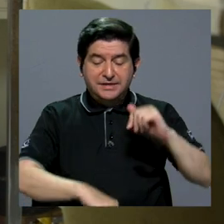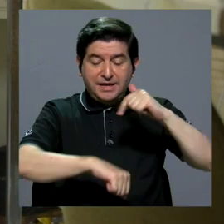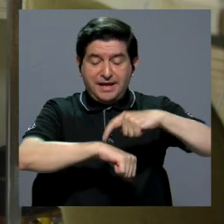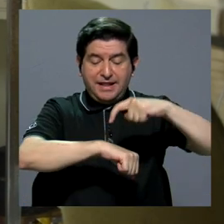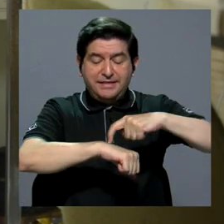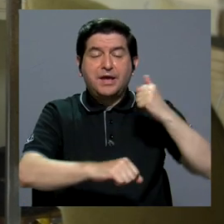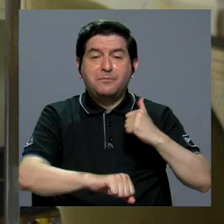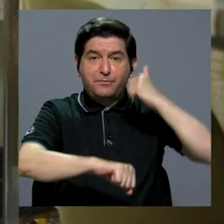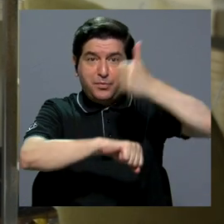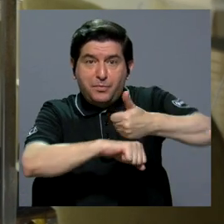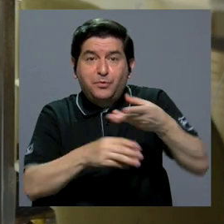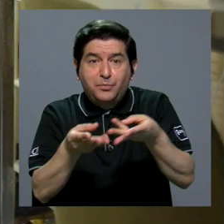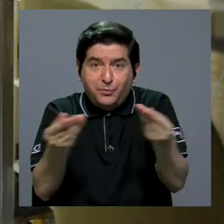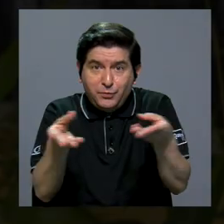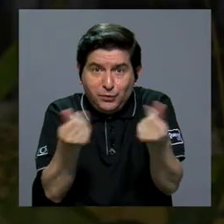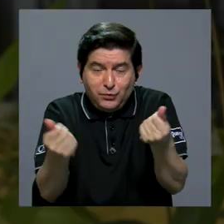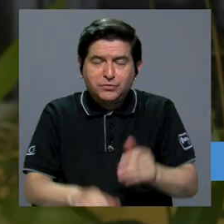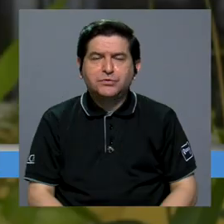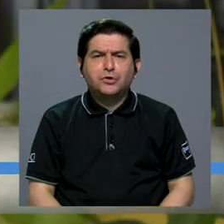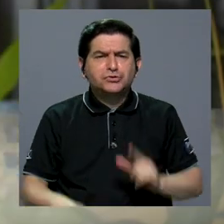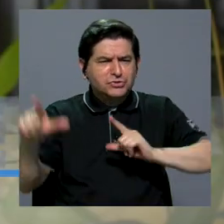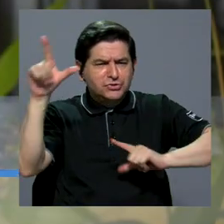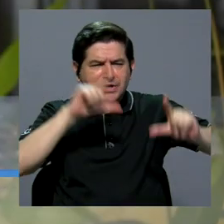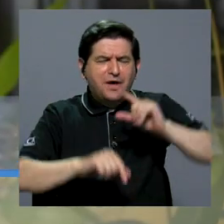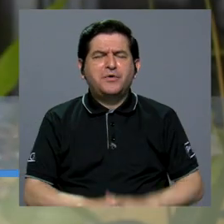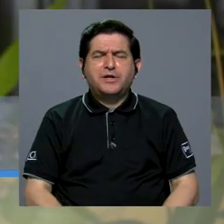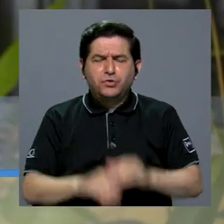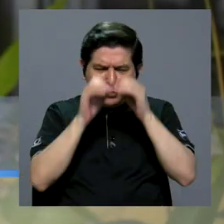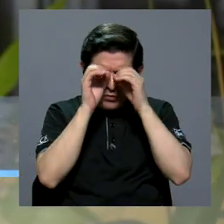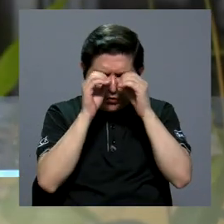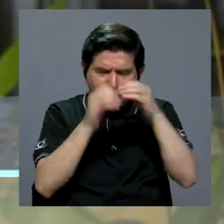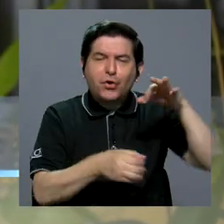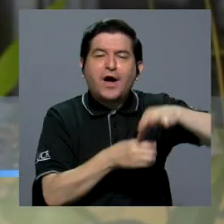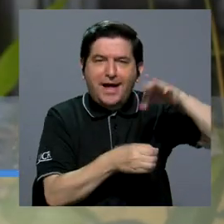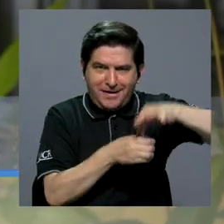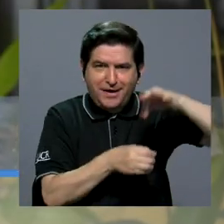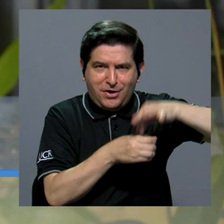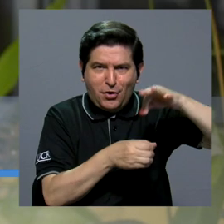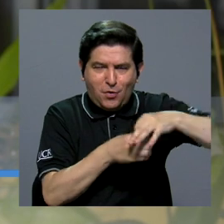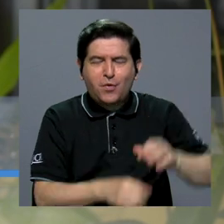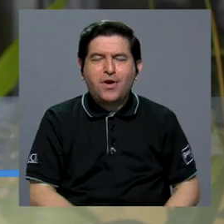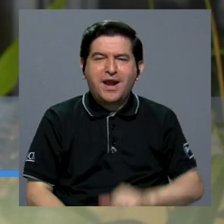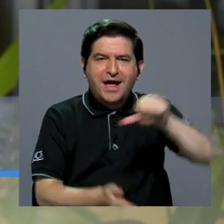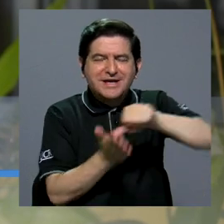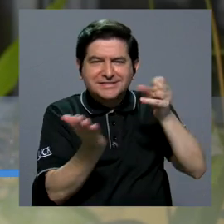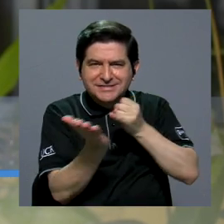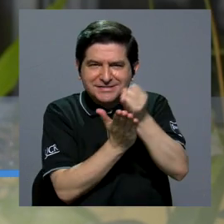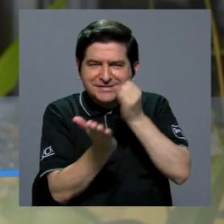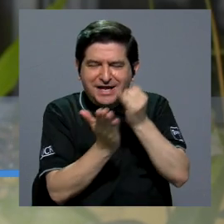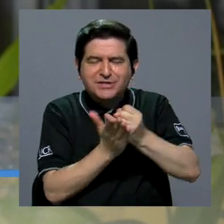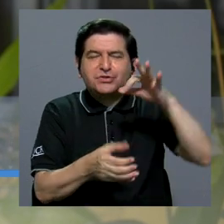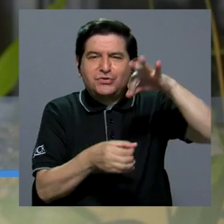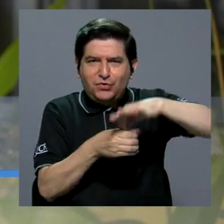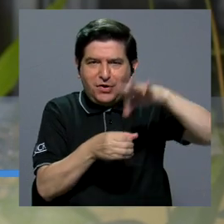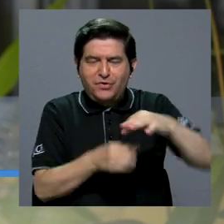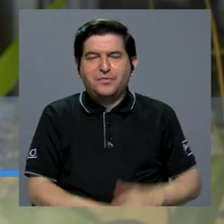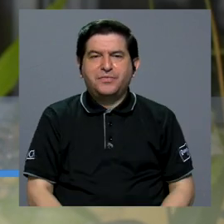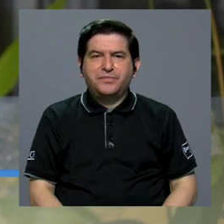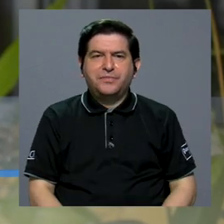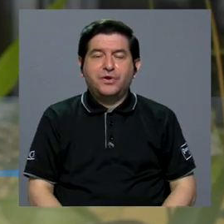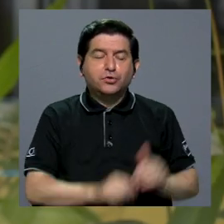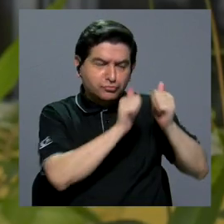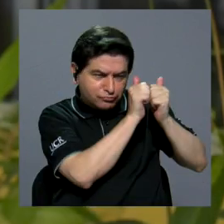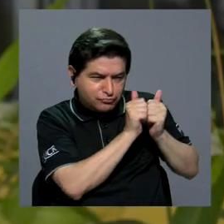implementación de estos productos. El Laboratorio de Microbiología Agrícola, el Centro de Investigaciones Agronómicas, está dando un